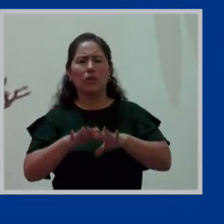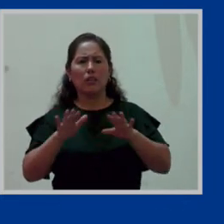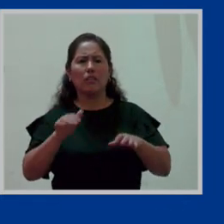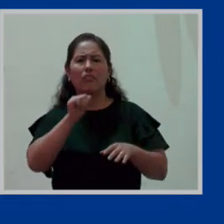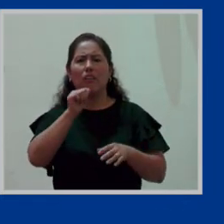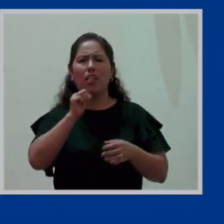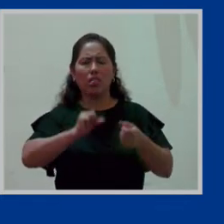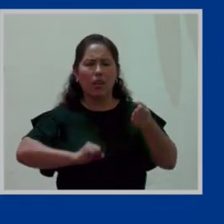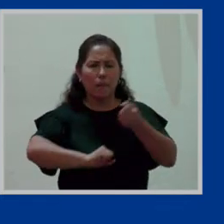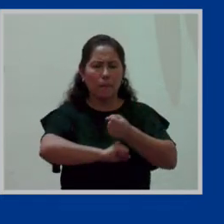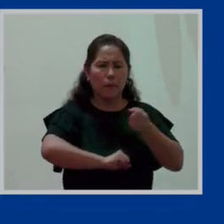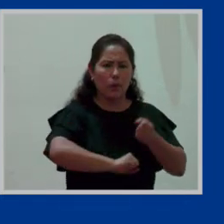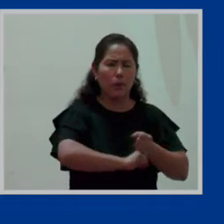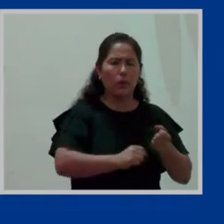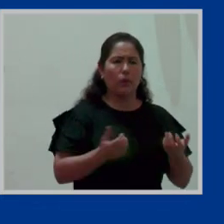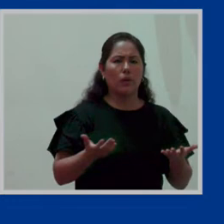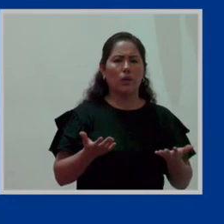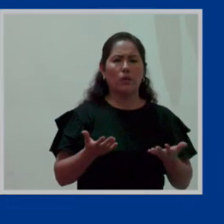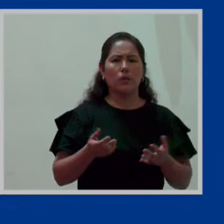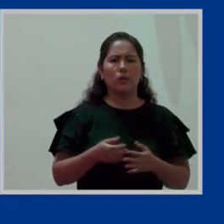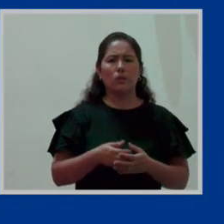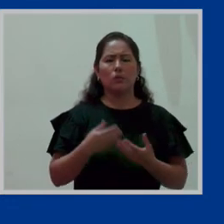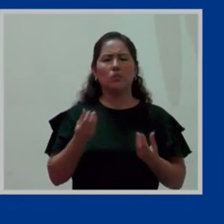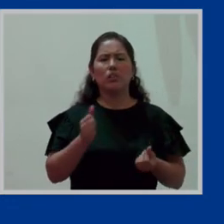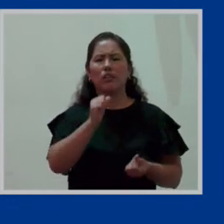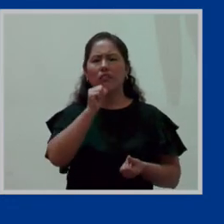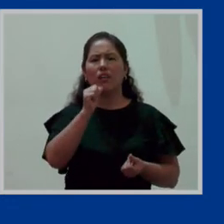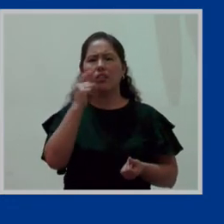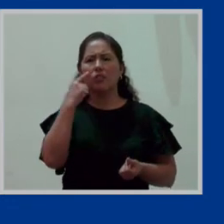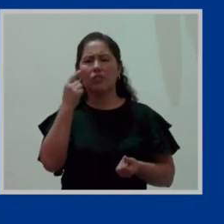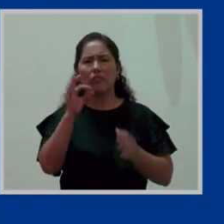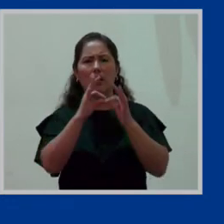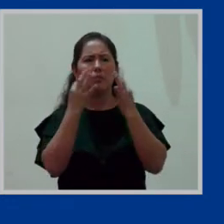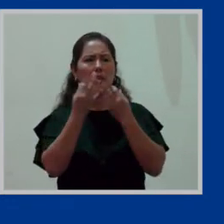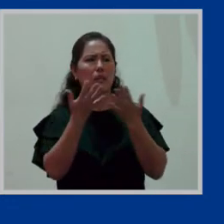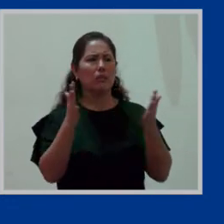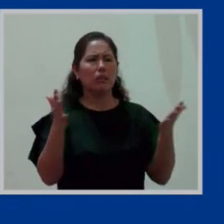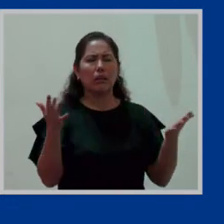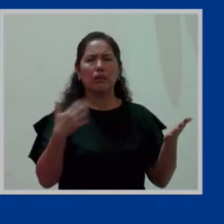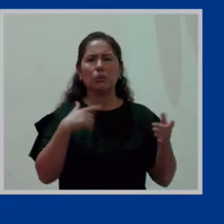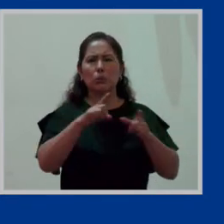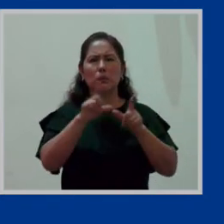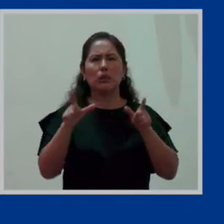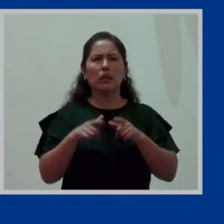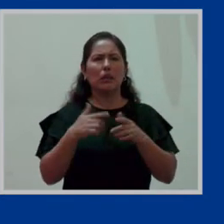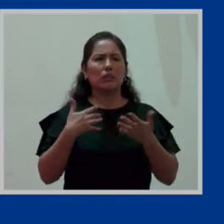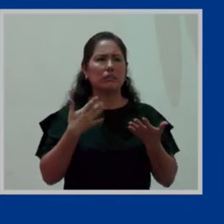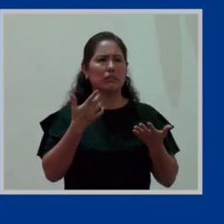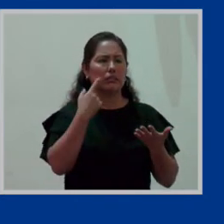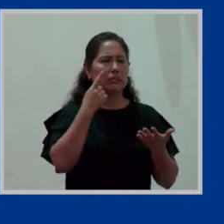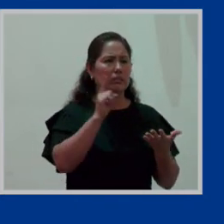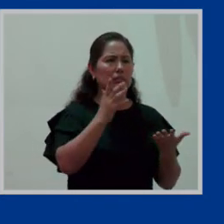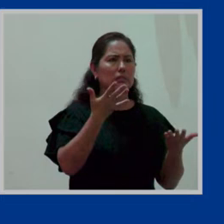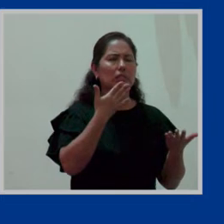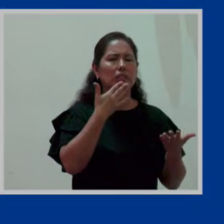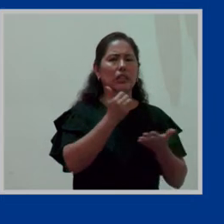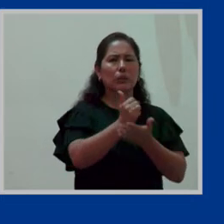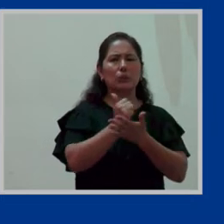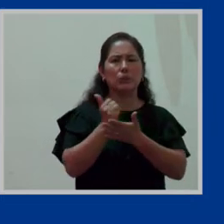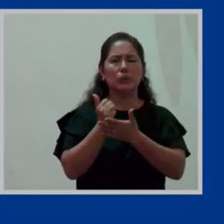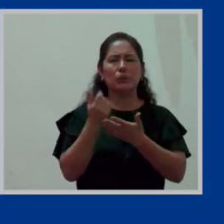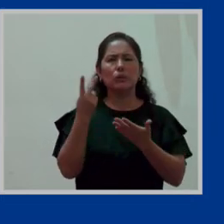apoyo, digamos, porque no conocemos a nadie, en un lugar extraño, entonces nos quedan dos cosas.